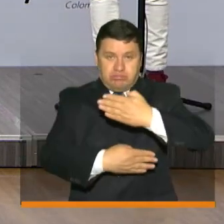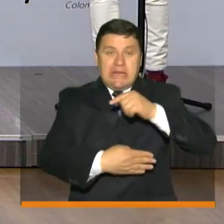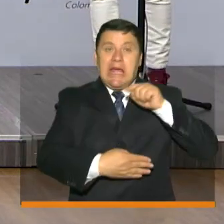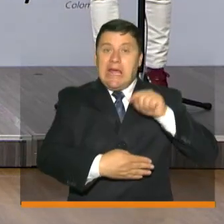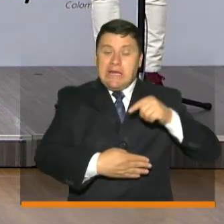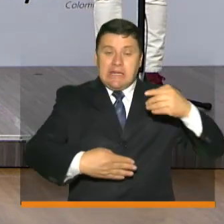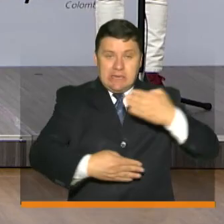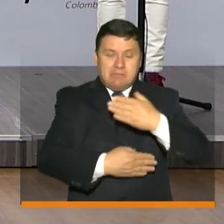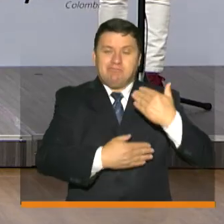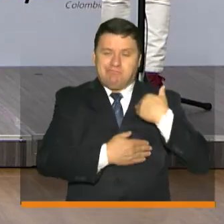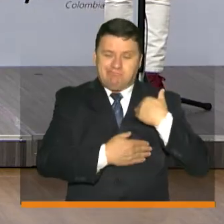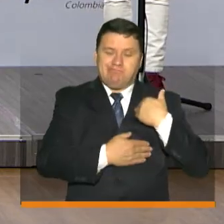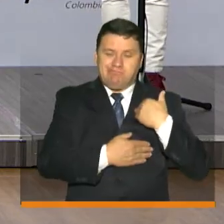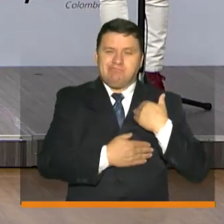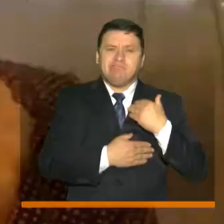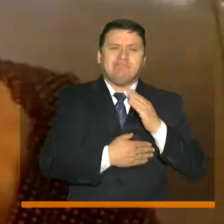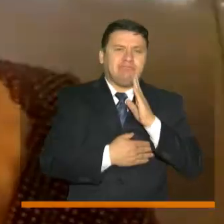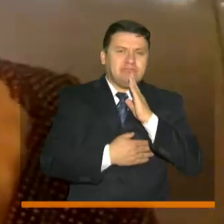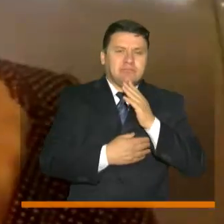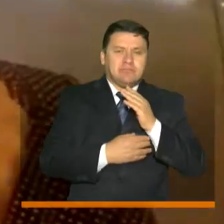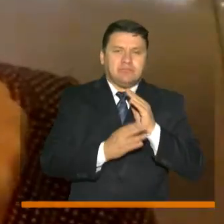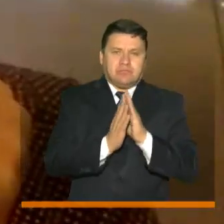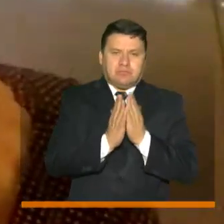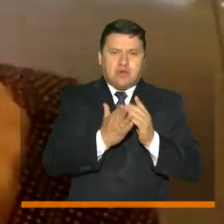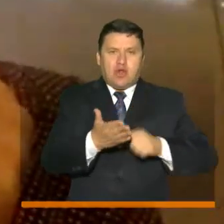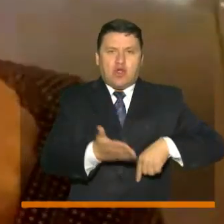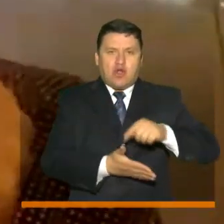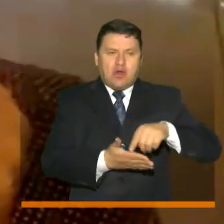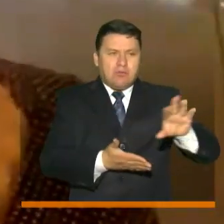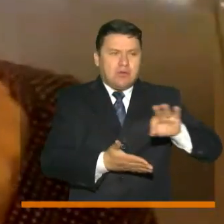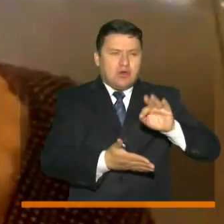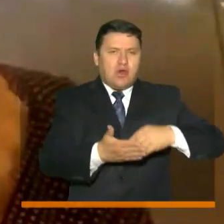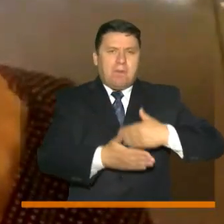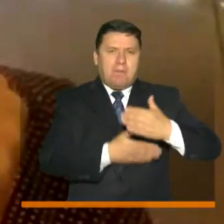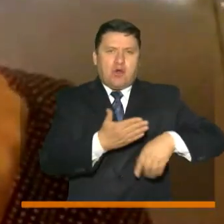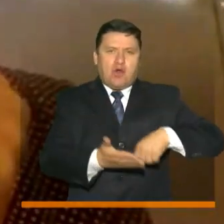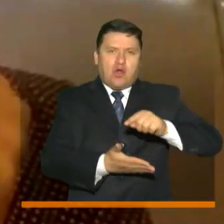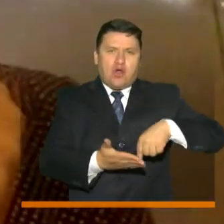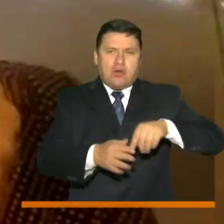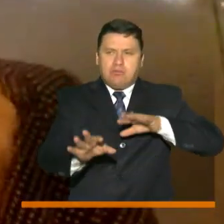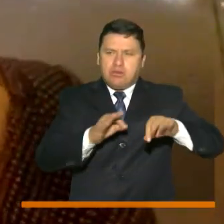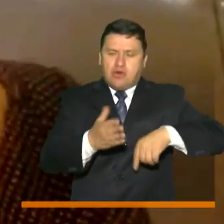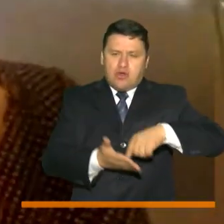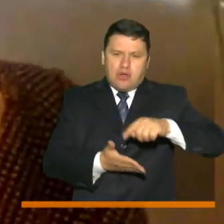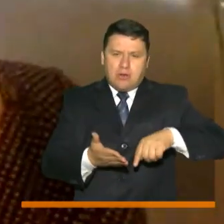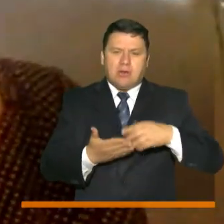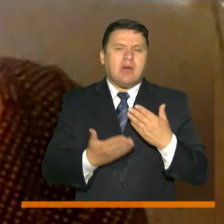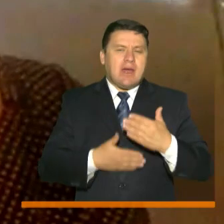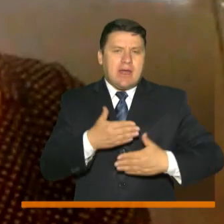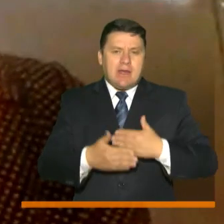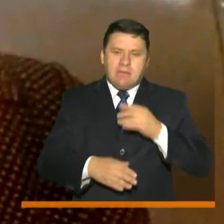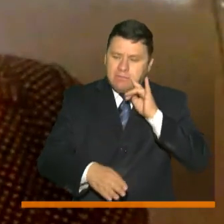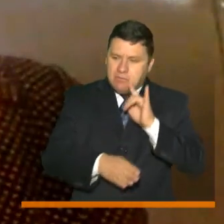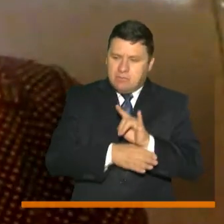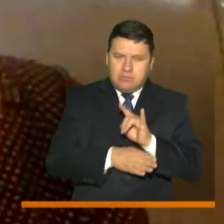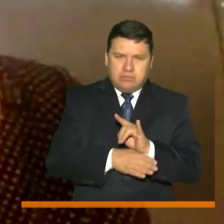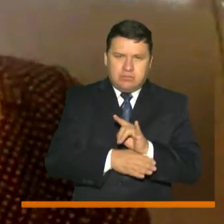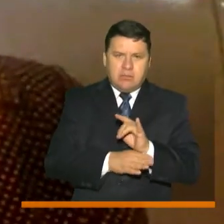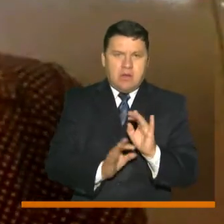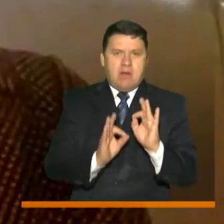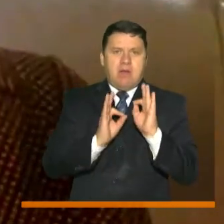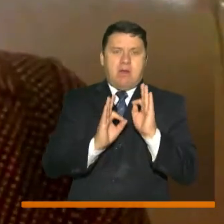tiene un manual de contratación y un proceso de contratación que hace que le dé